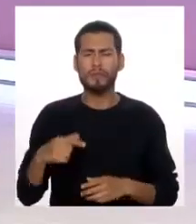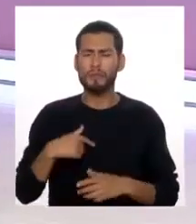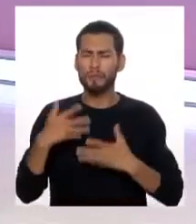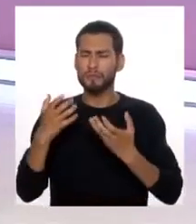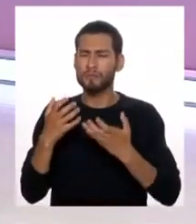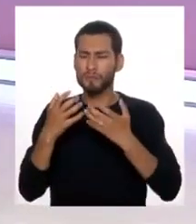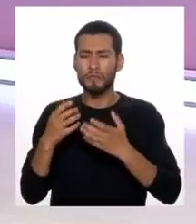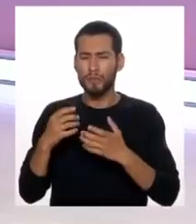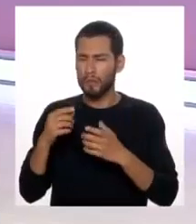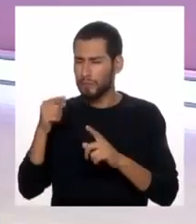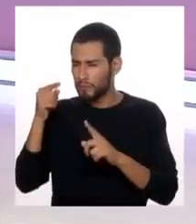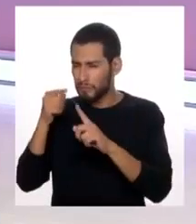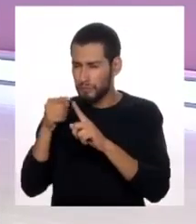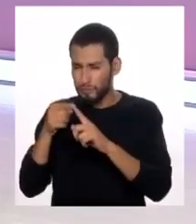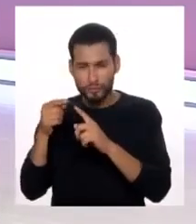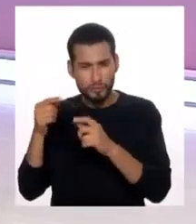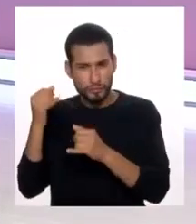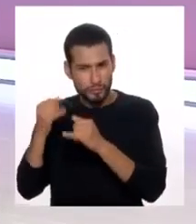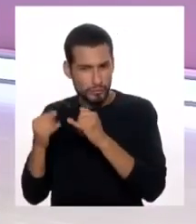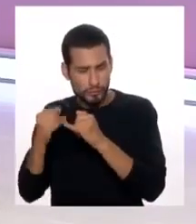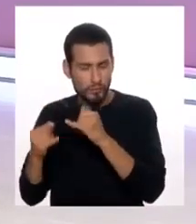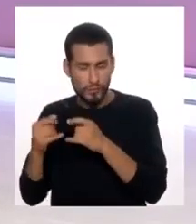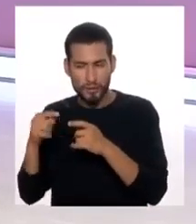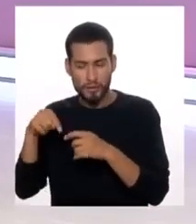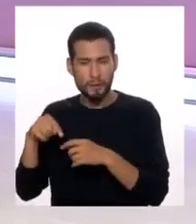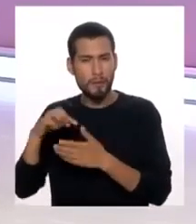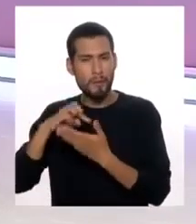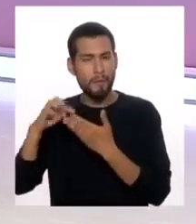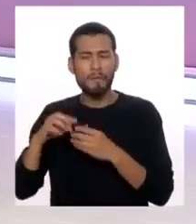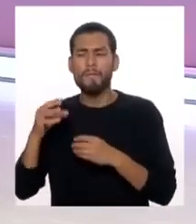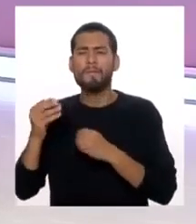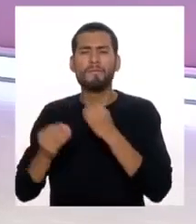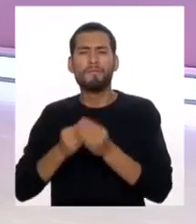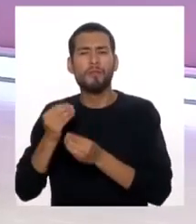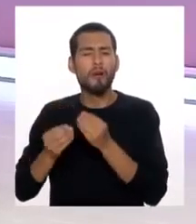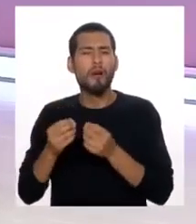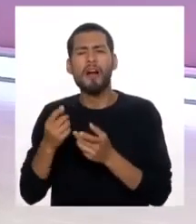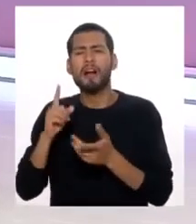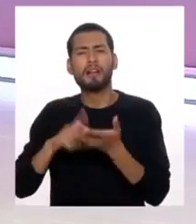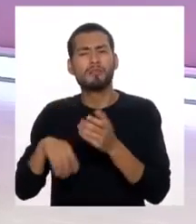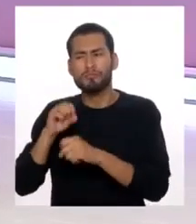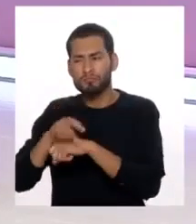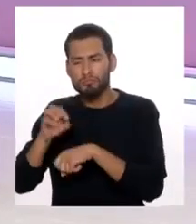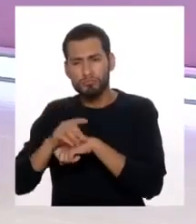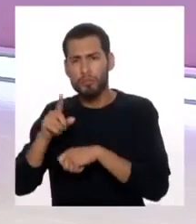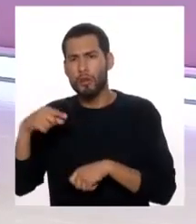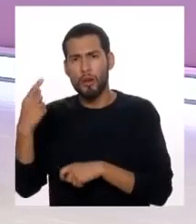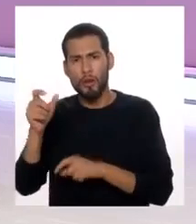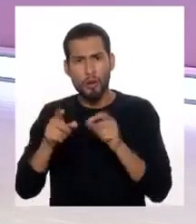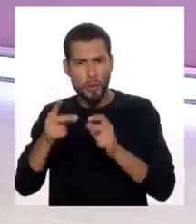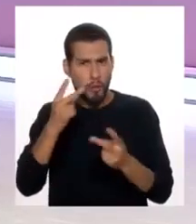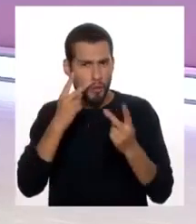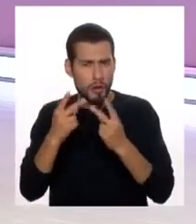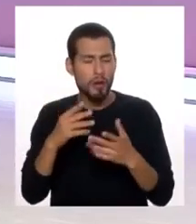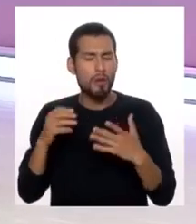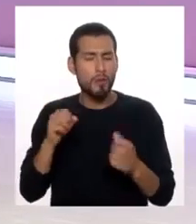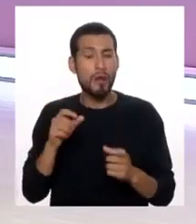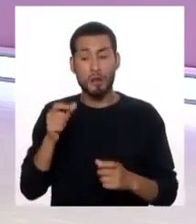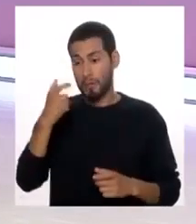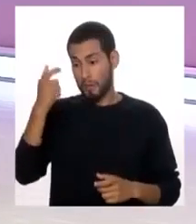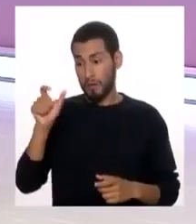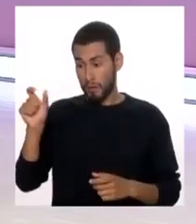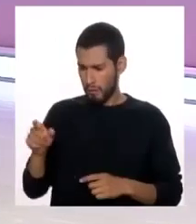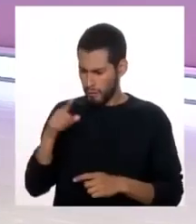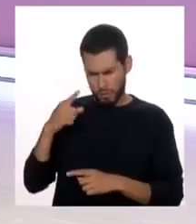quisiera, ya un poco cerrando el programa, ¿cómo abordamos, qué recomendación le damos a todos nuestros televidentes que pueden tener alguien en la